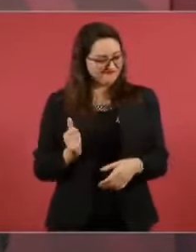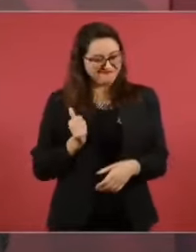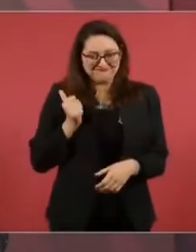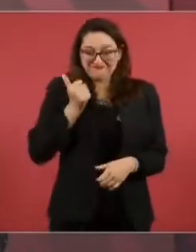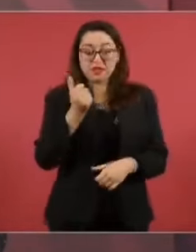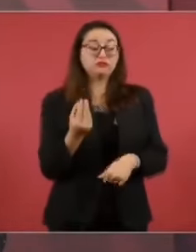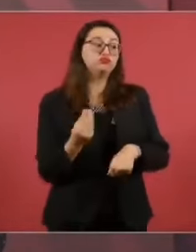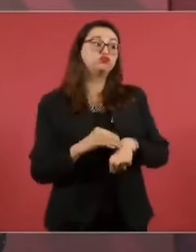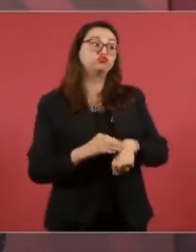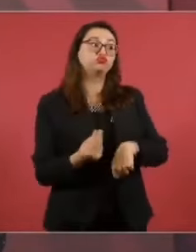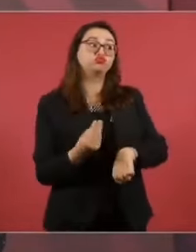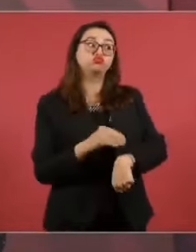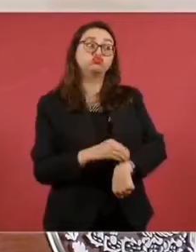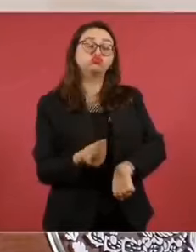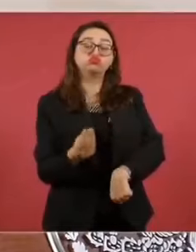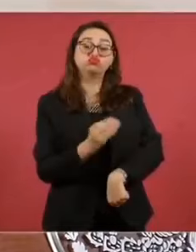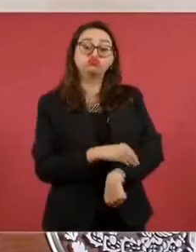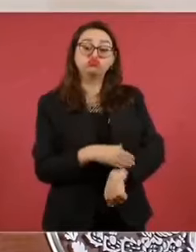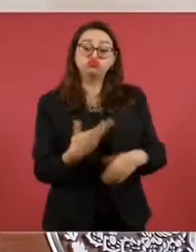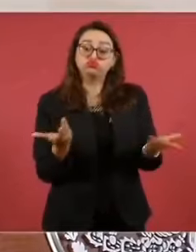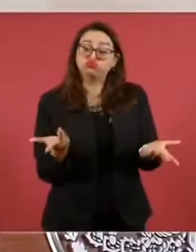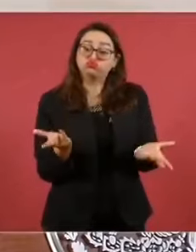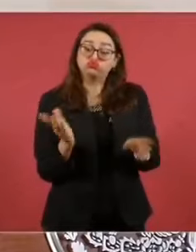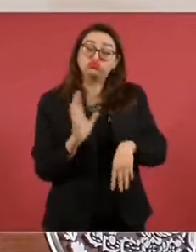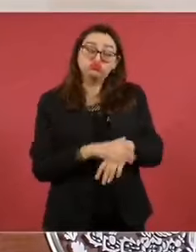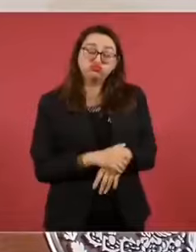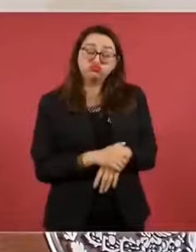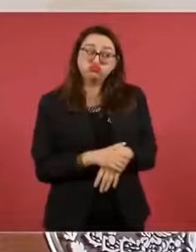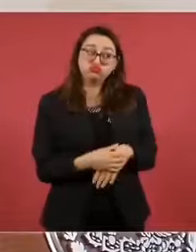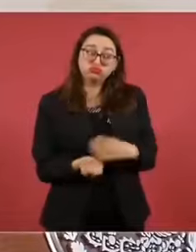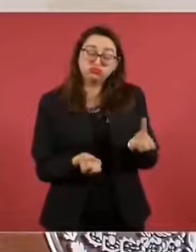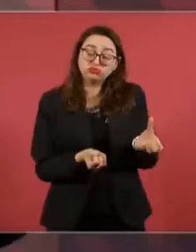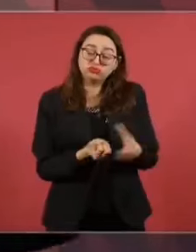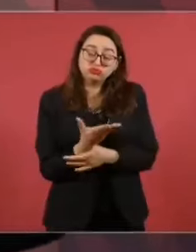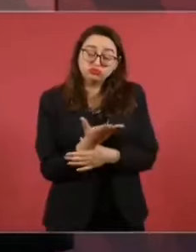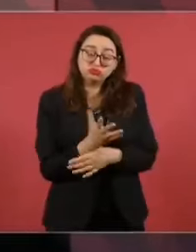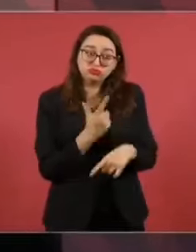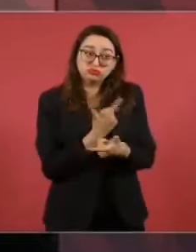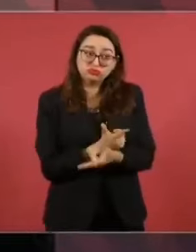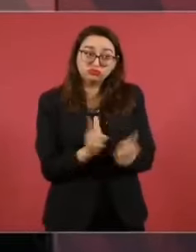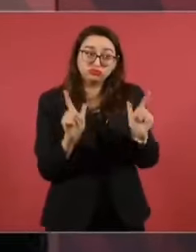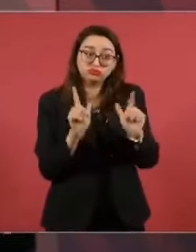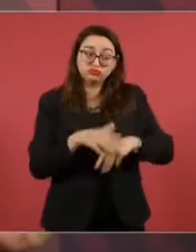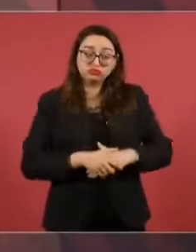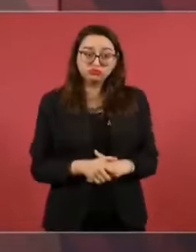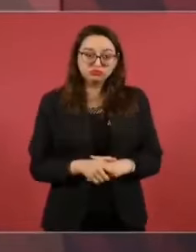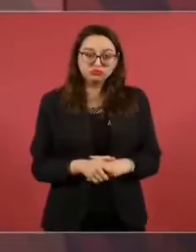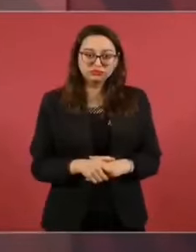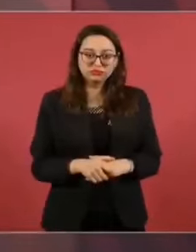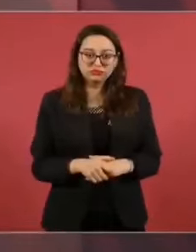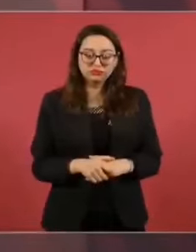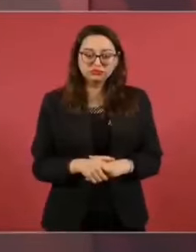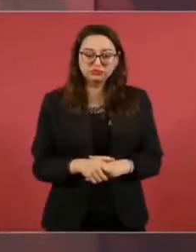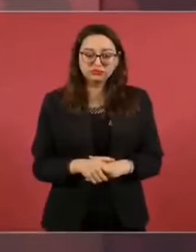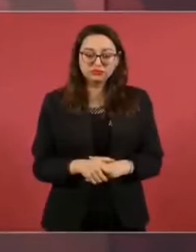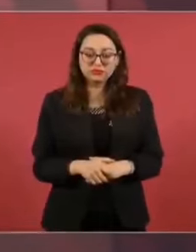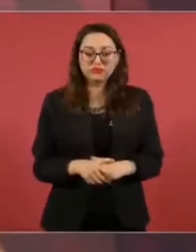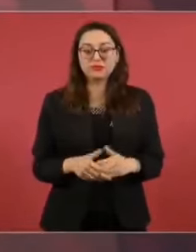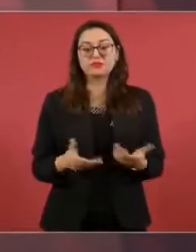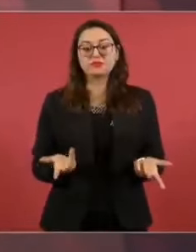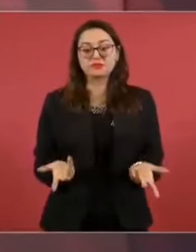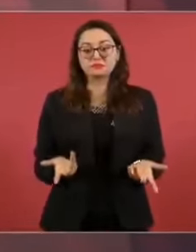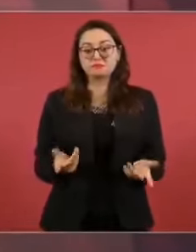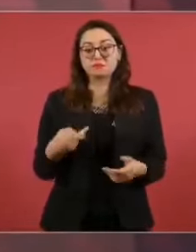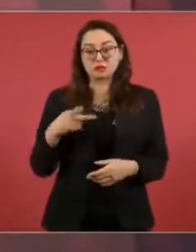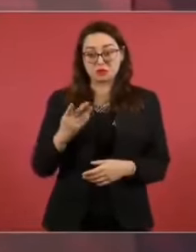cosas. Entonces, él ayudaba. Llega la señora Ana Piña